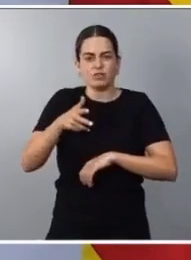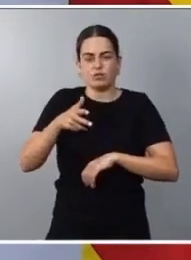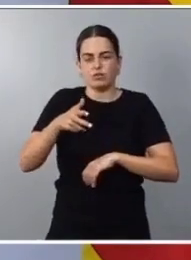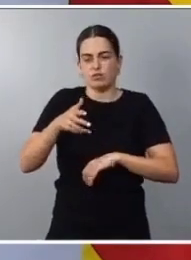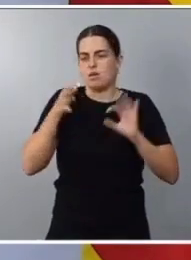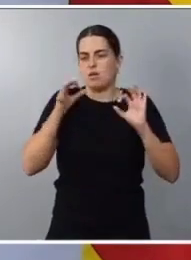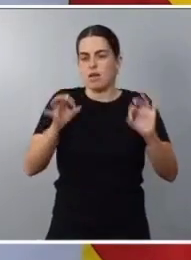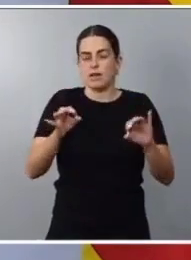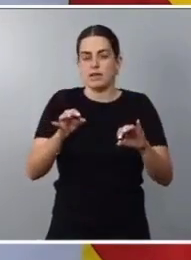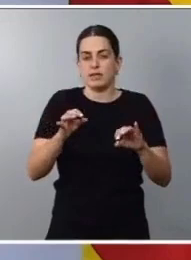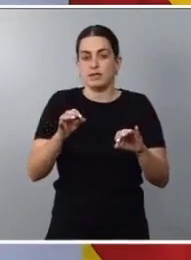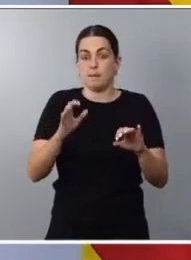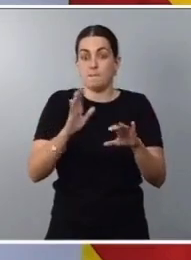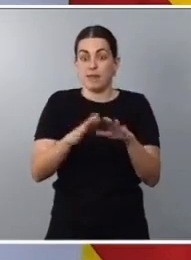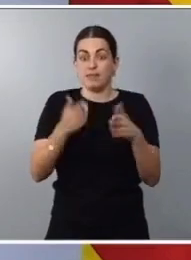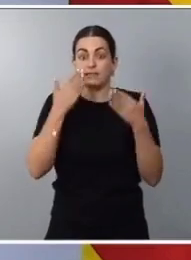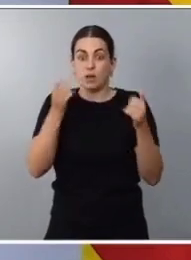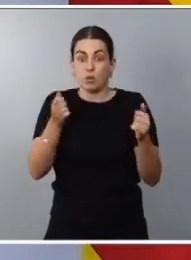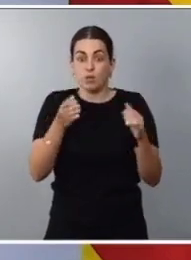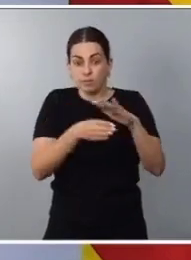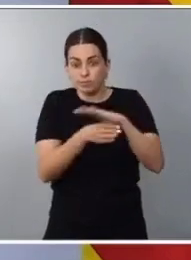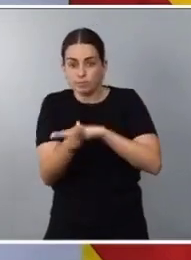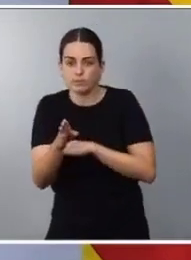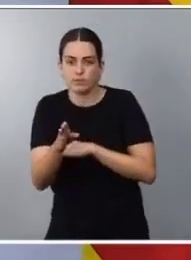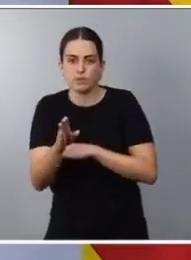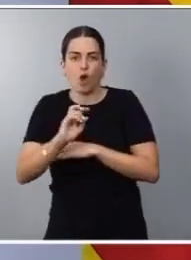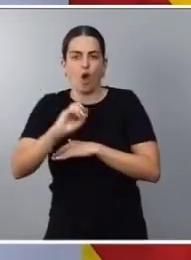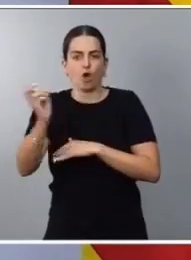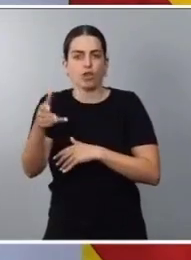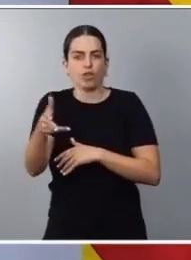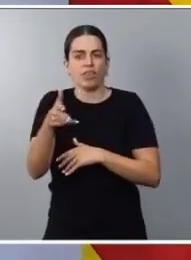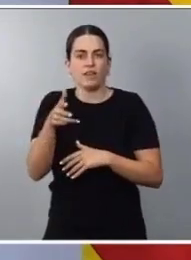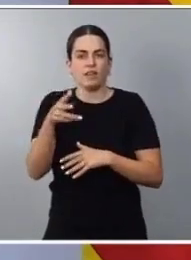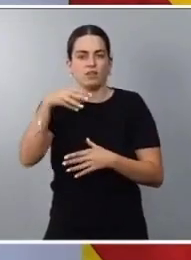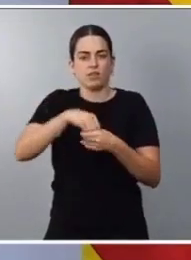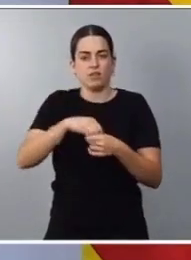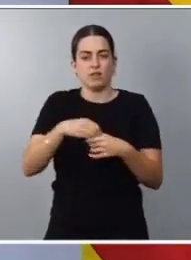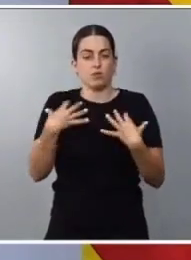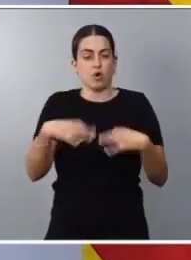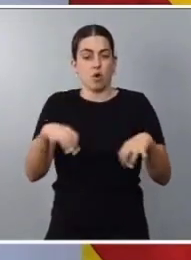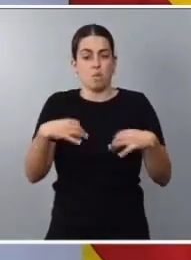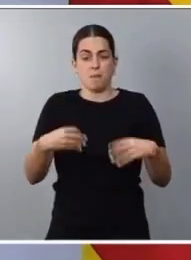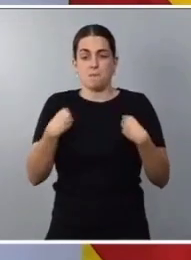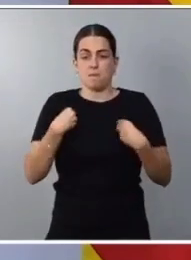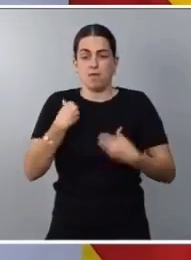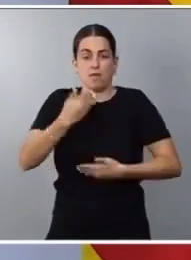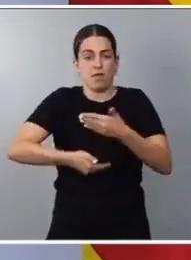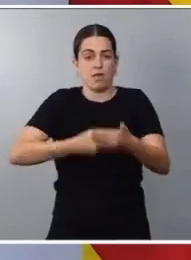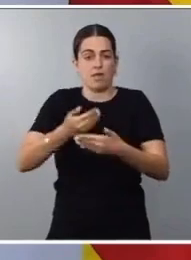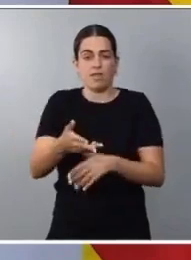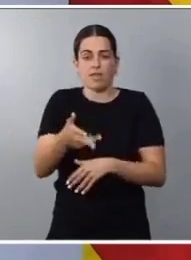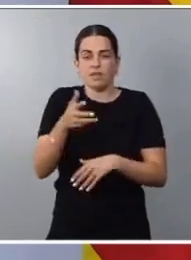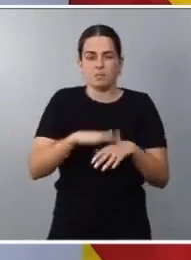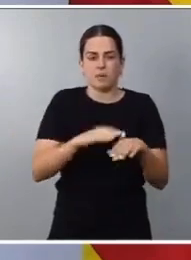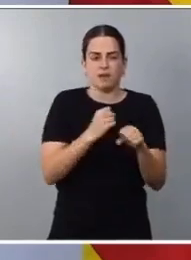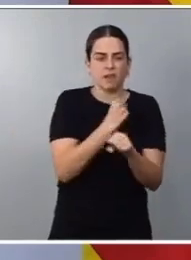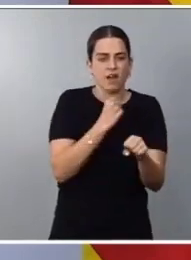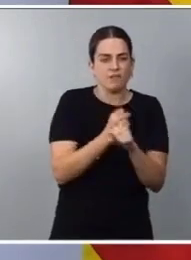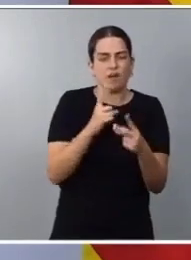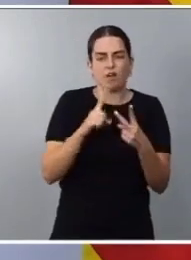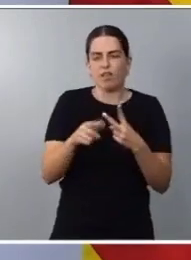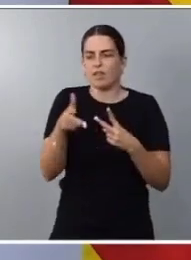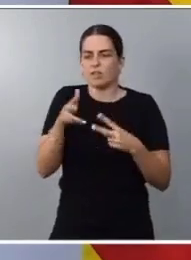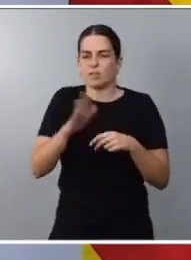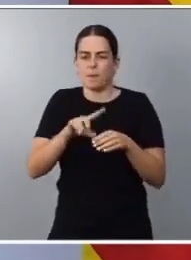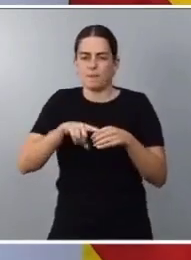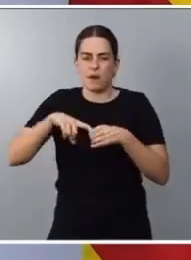puerta de entrada al ejercicio de otros muchos derechos en la vida cotidiana de las mujeres, el derecho al trabajo, el derecho a la participación